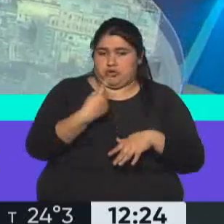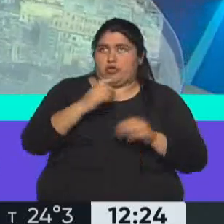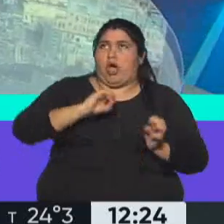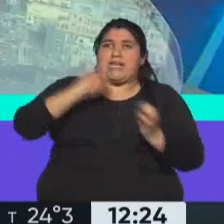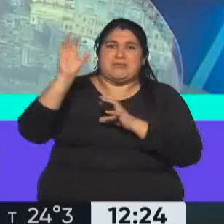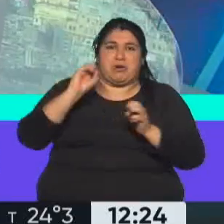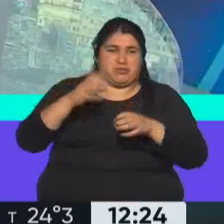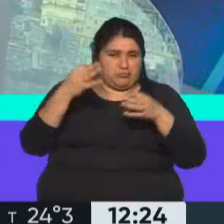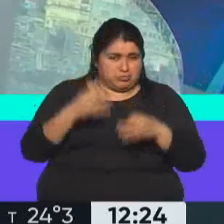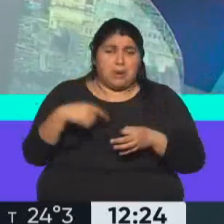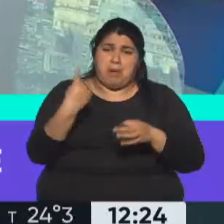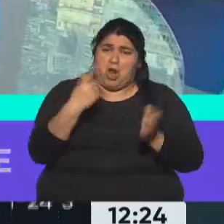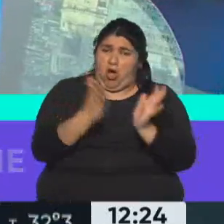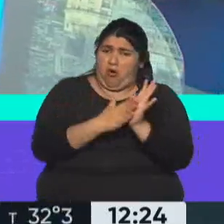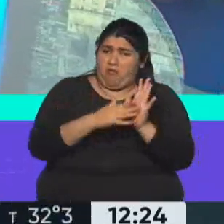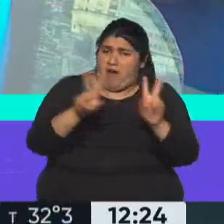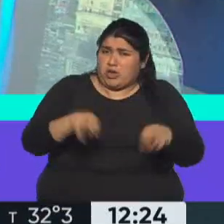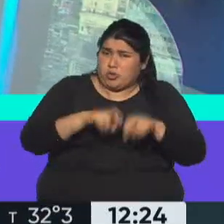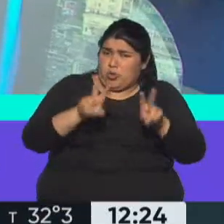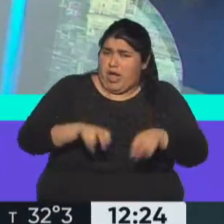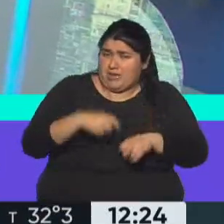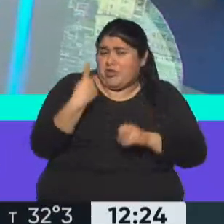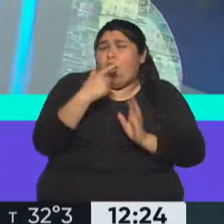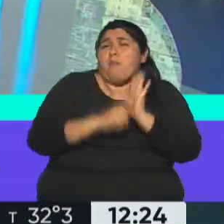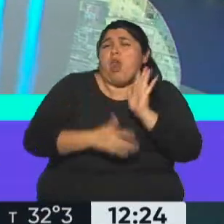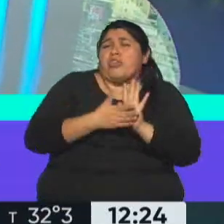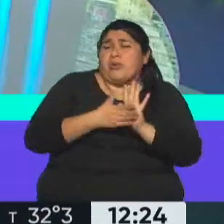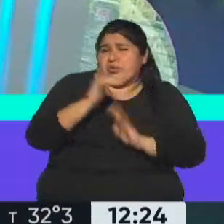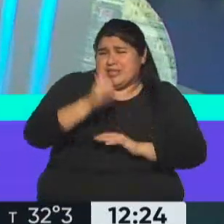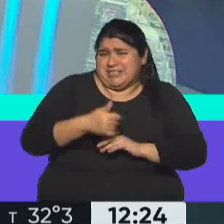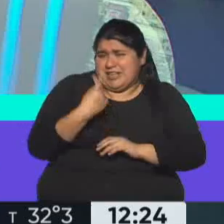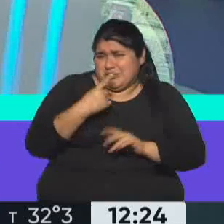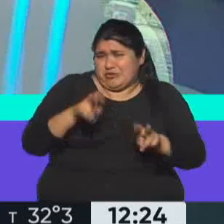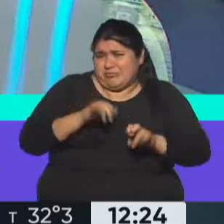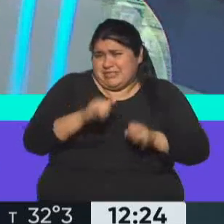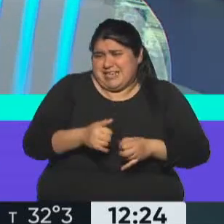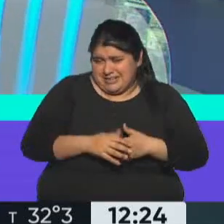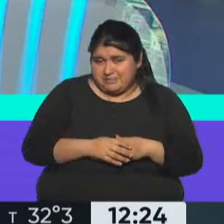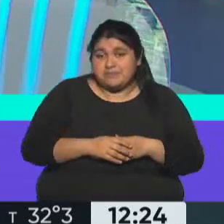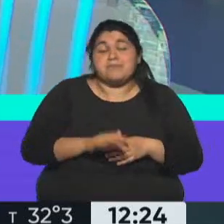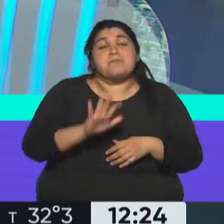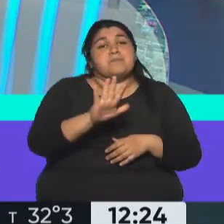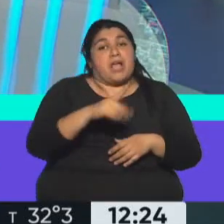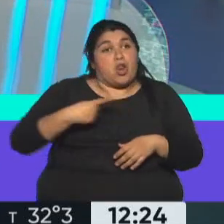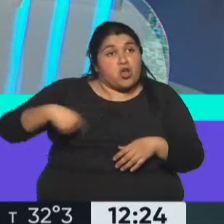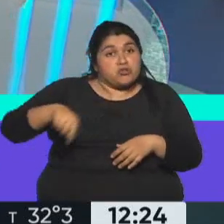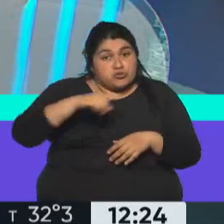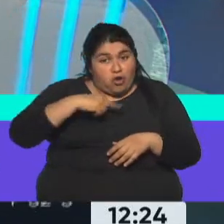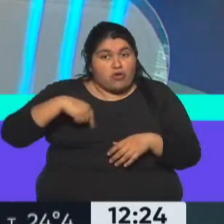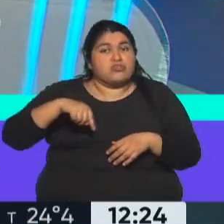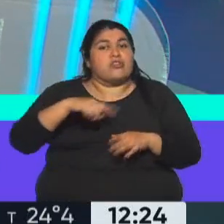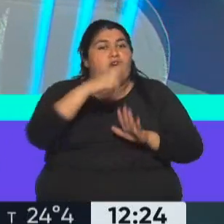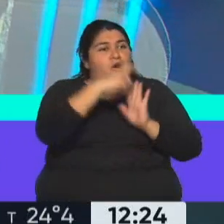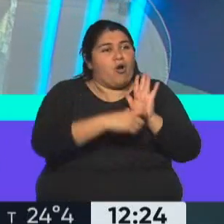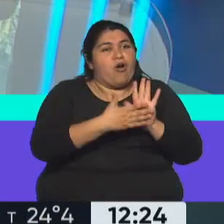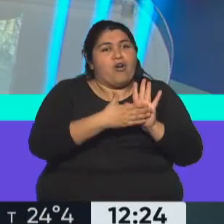Pero facturamos, pero como monotributistas. Sí, eso es cierto. Ahora, nosotros facturamos como